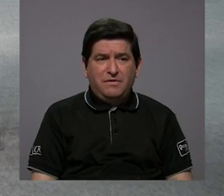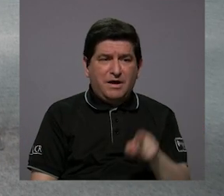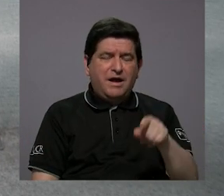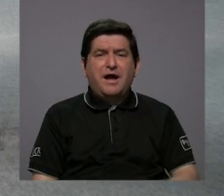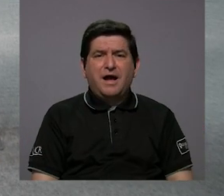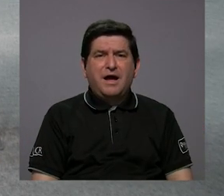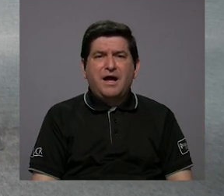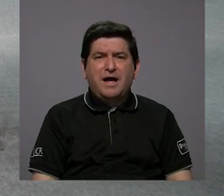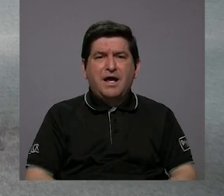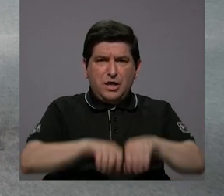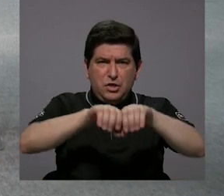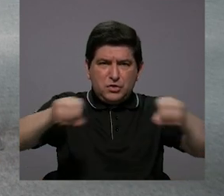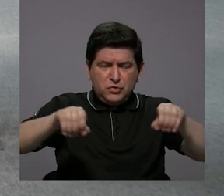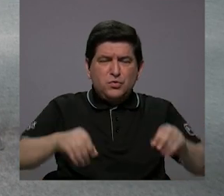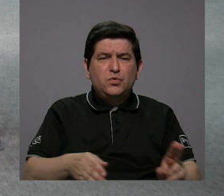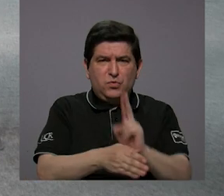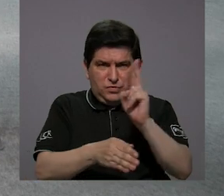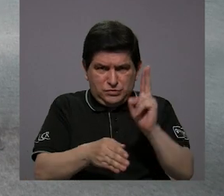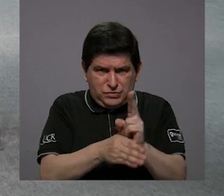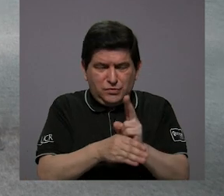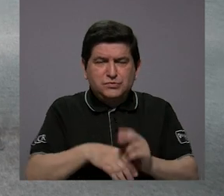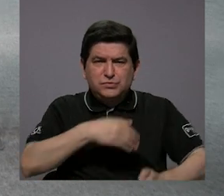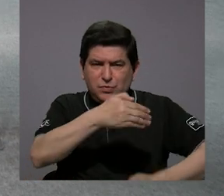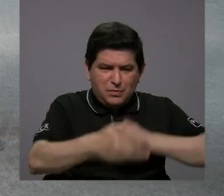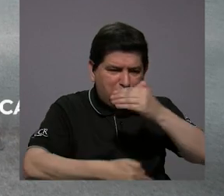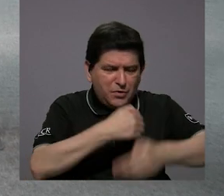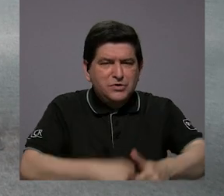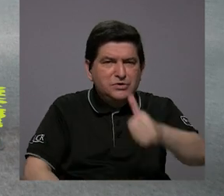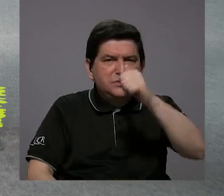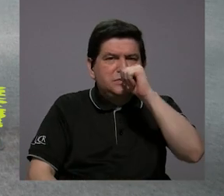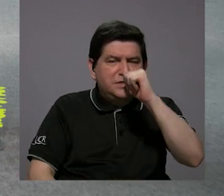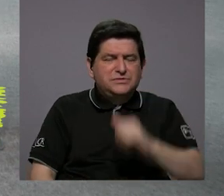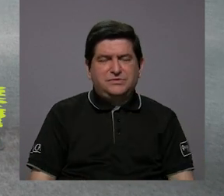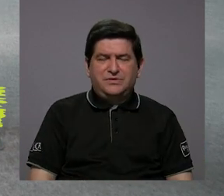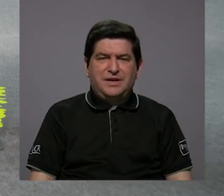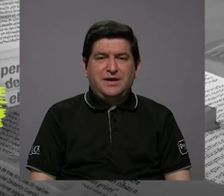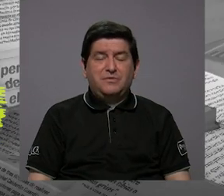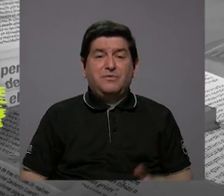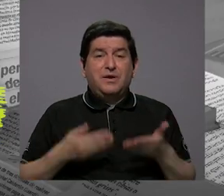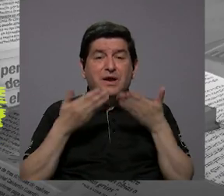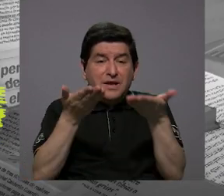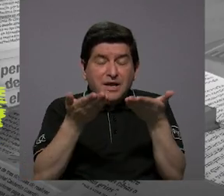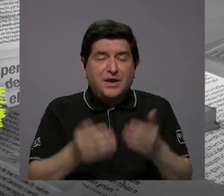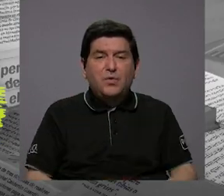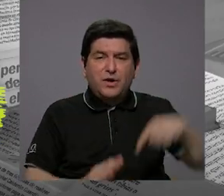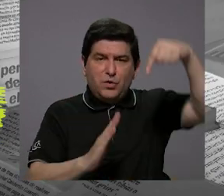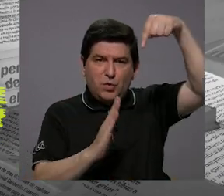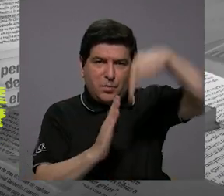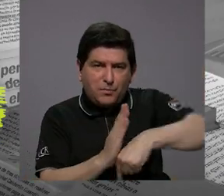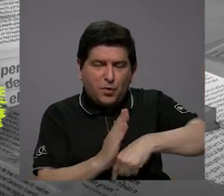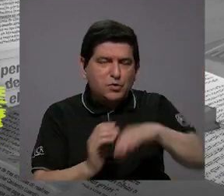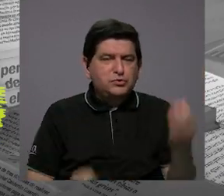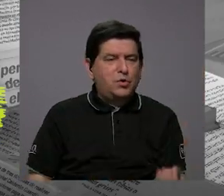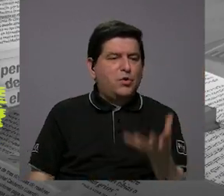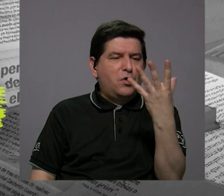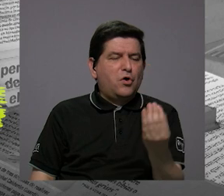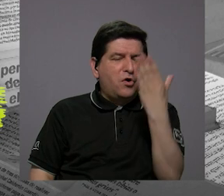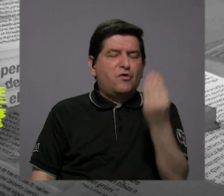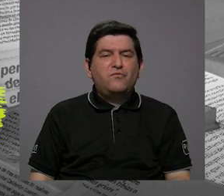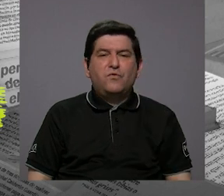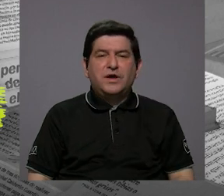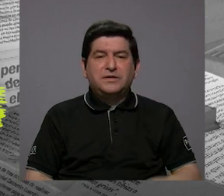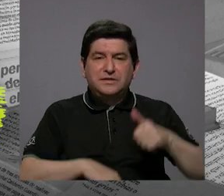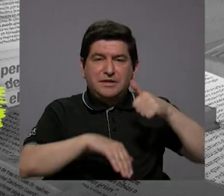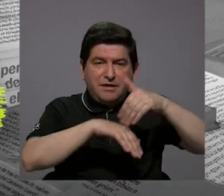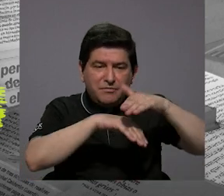casos los tubos de flujo, que es la zona por donde se mueve el agua subterránea que alimenta a un pozo o a un manantial